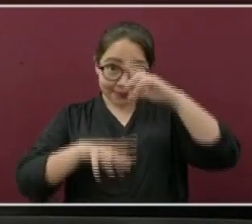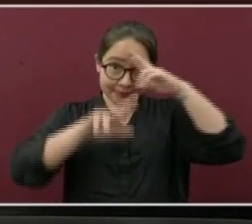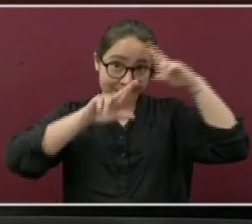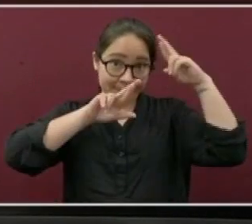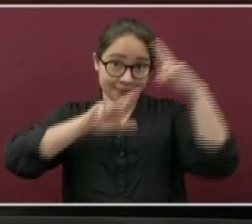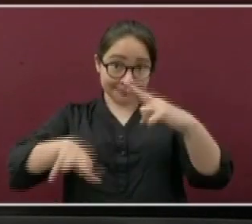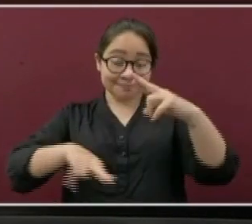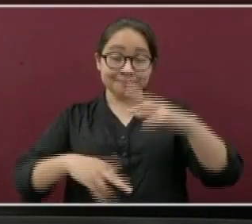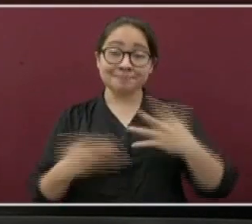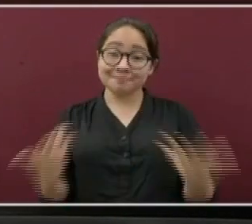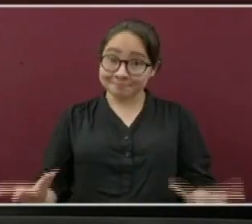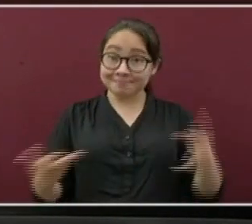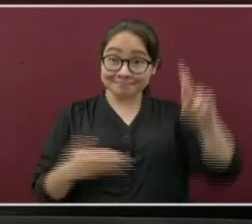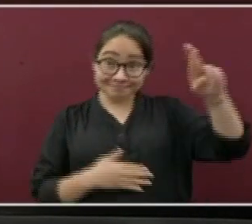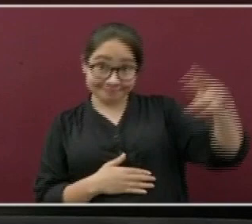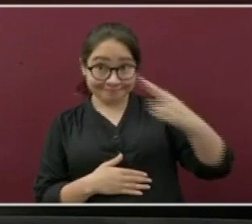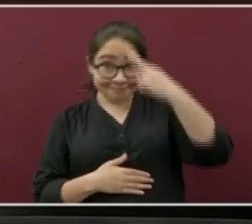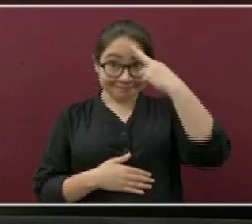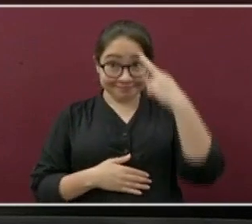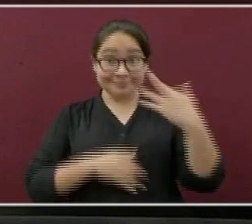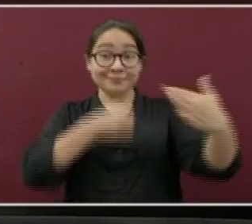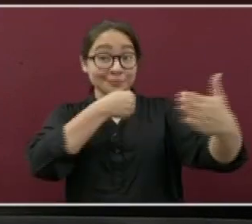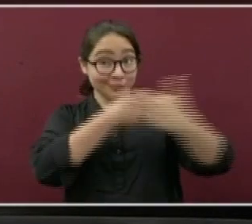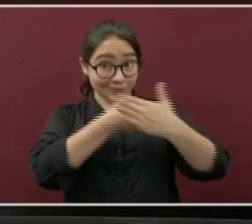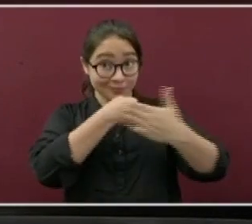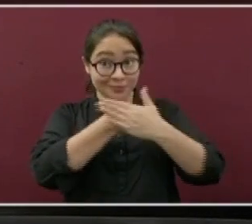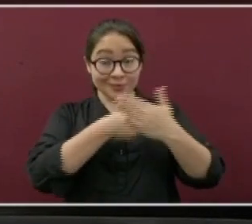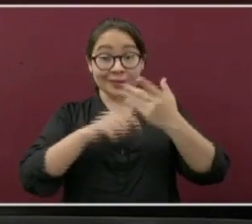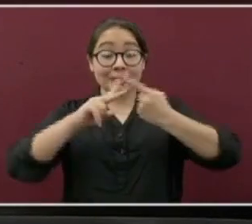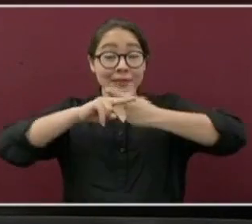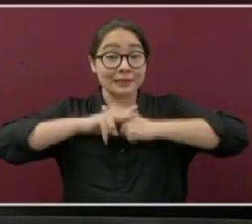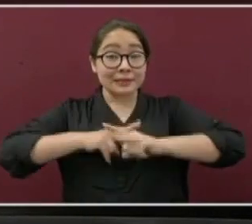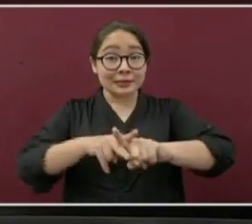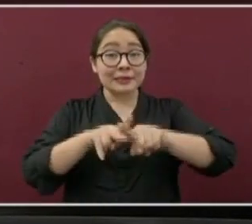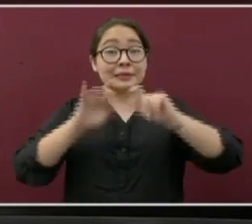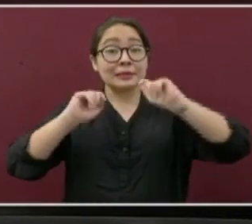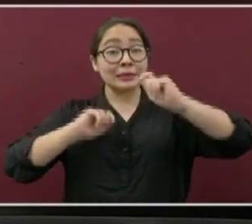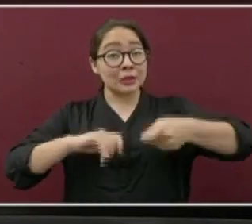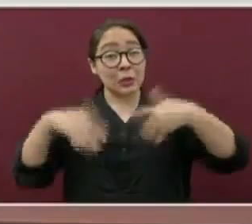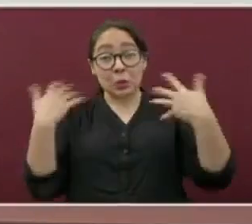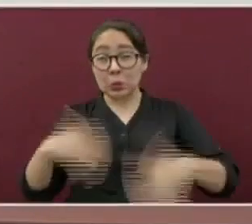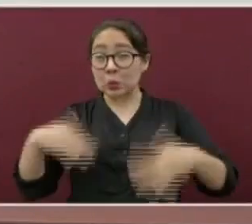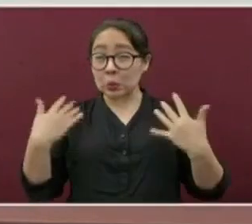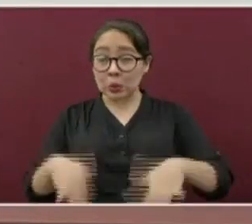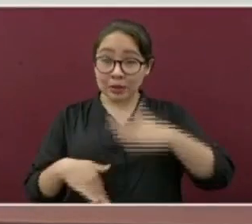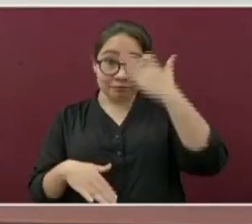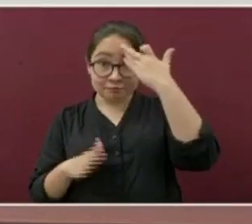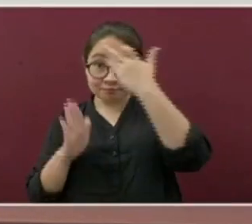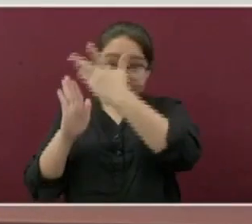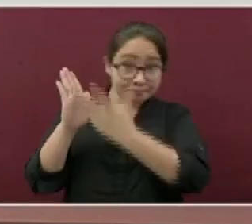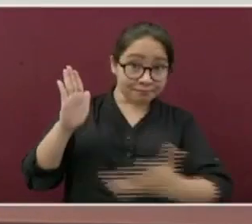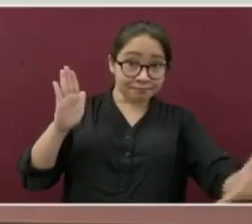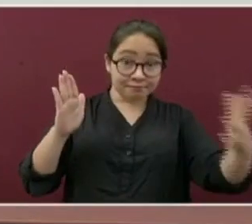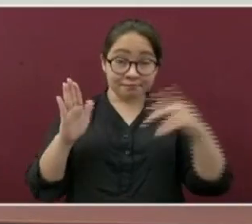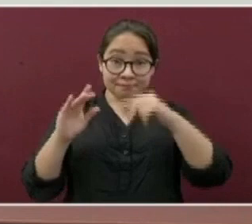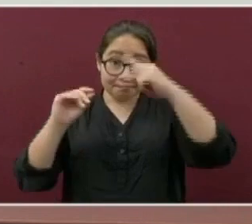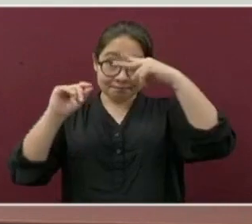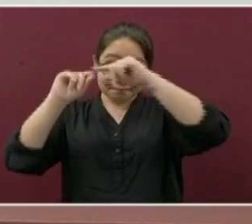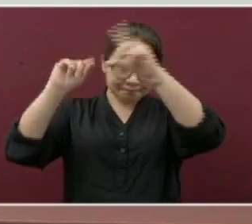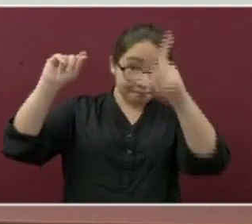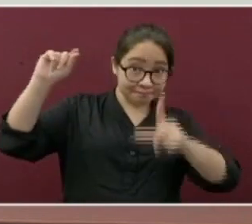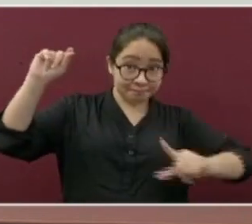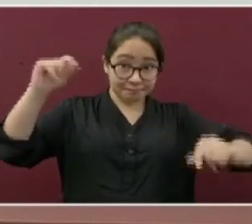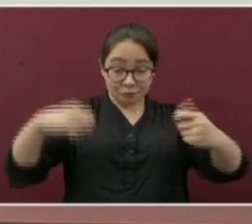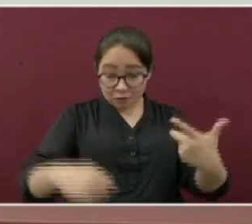recuerden que ya está próximo a comenzar la gran jornada del plan nacional de vacunación contra COVID